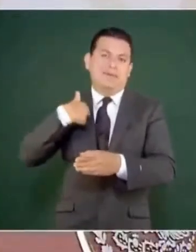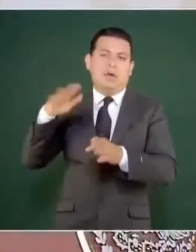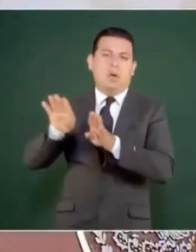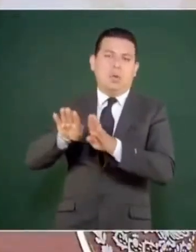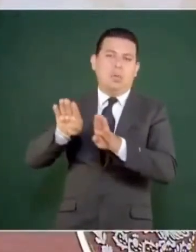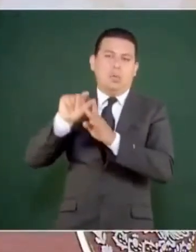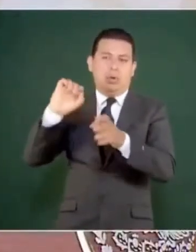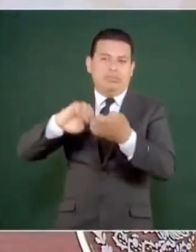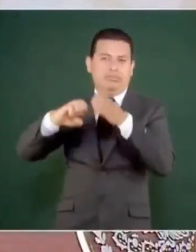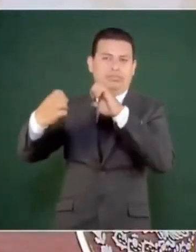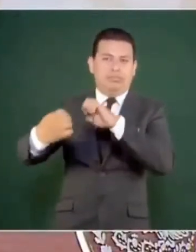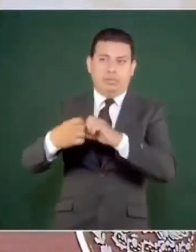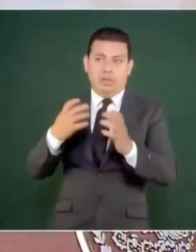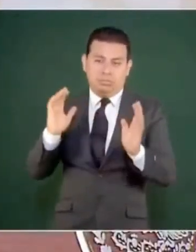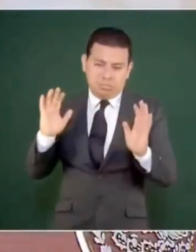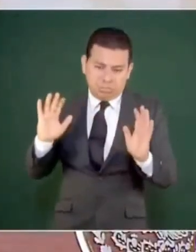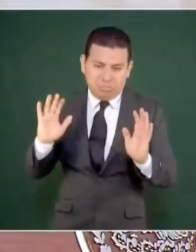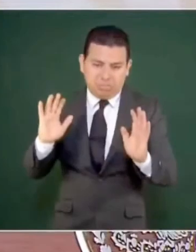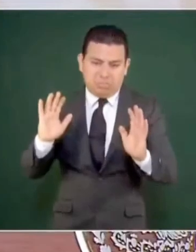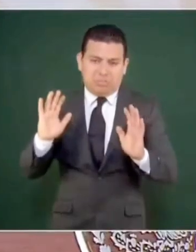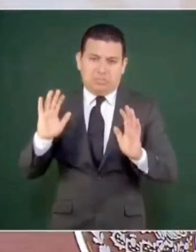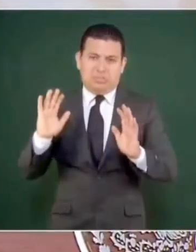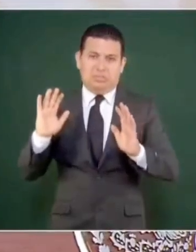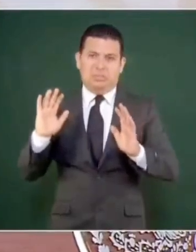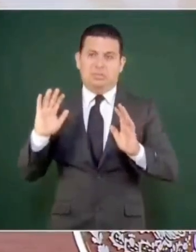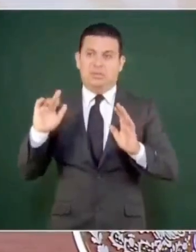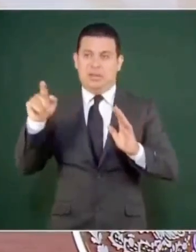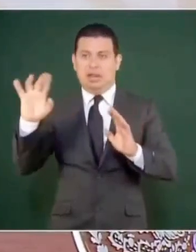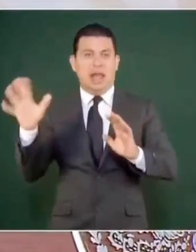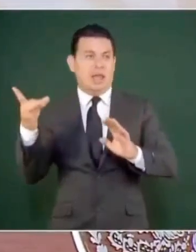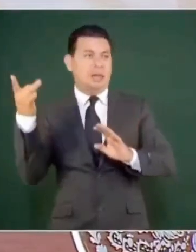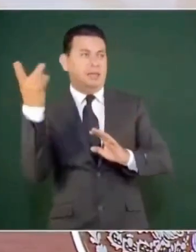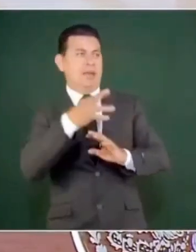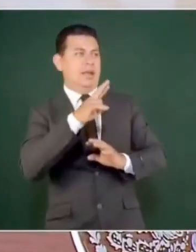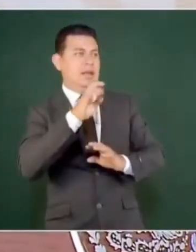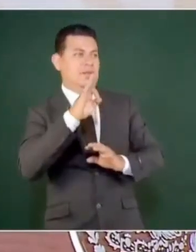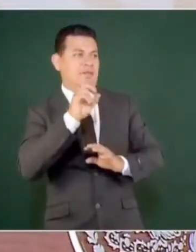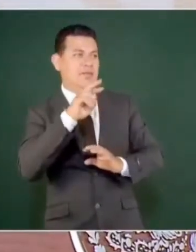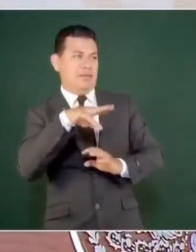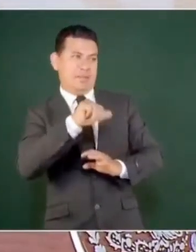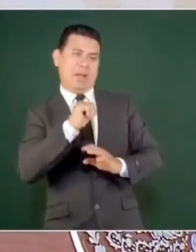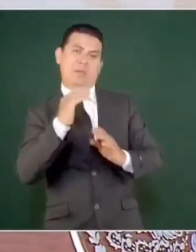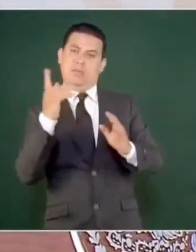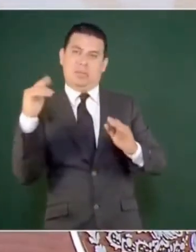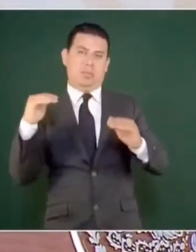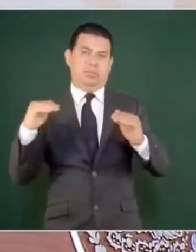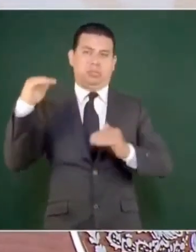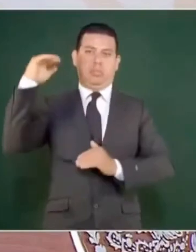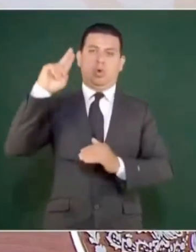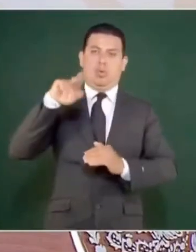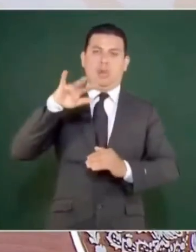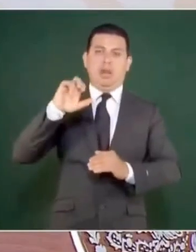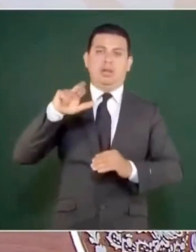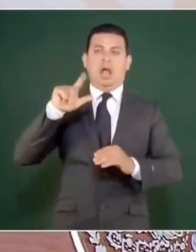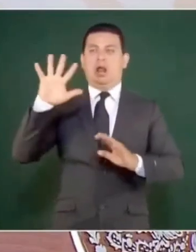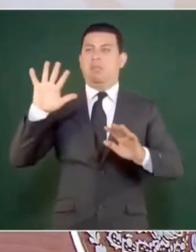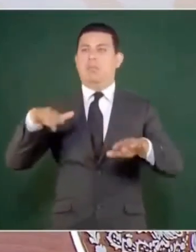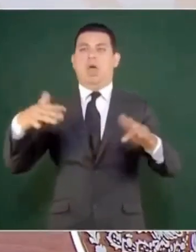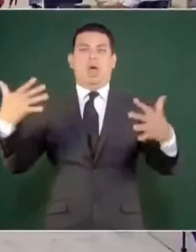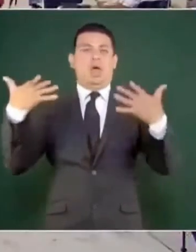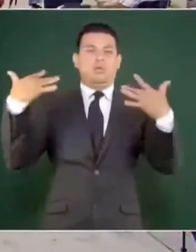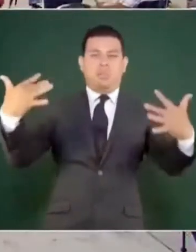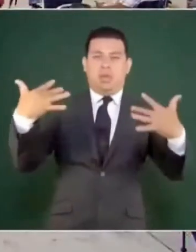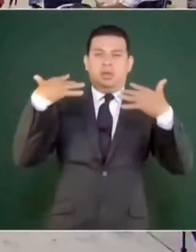ya le ganó al Reforma, pero qué bueno,